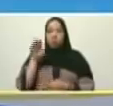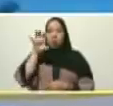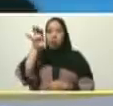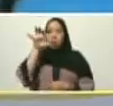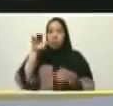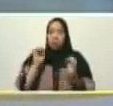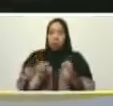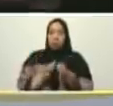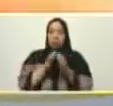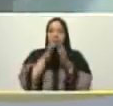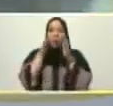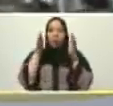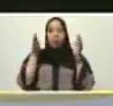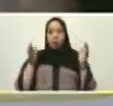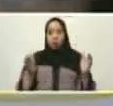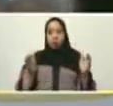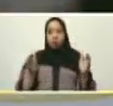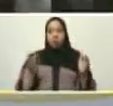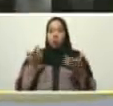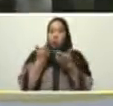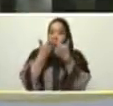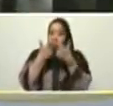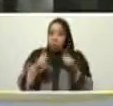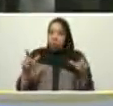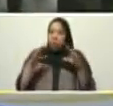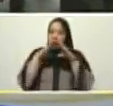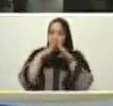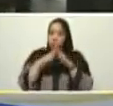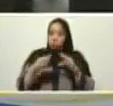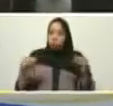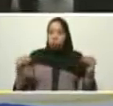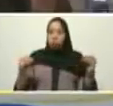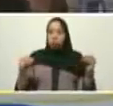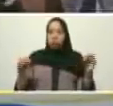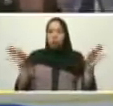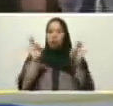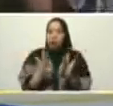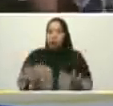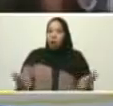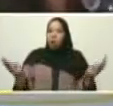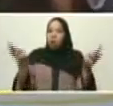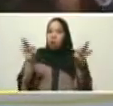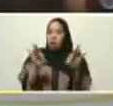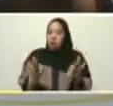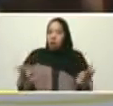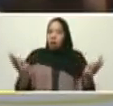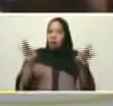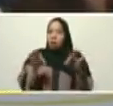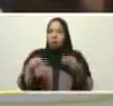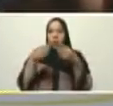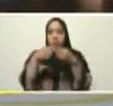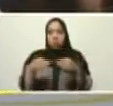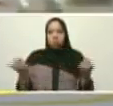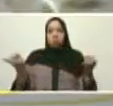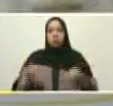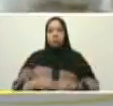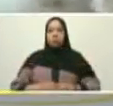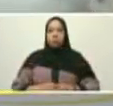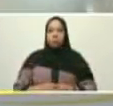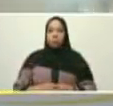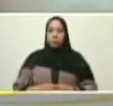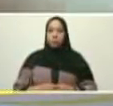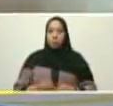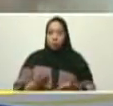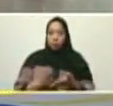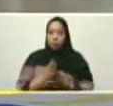grande. O somos libres todos, o nadie va a ser libre en la América. Siempre